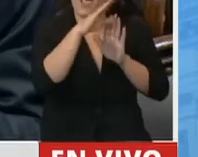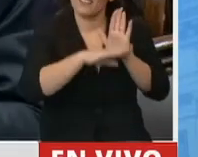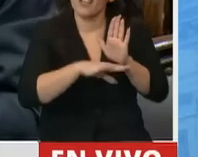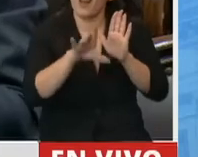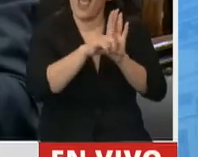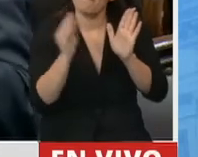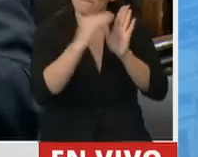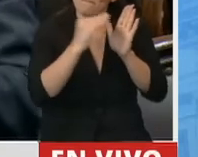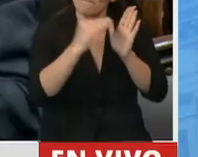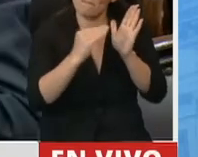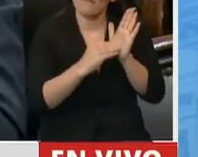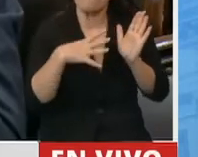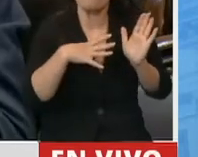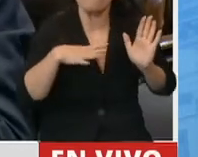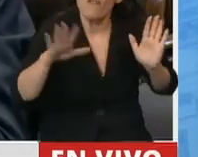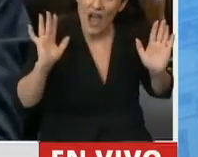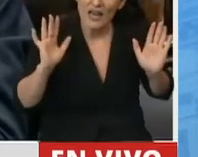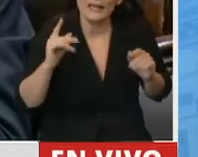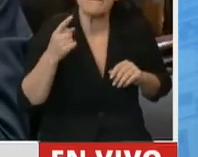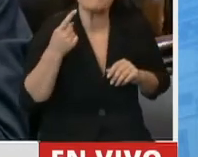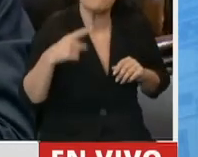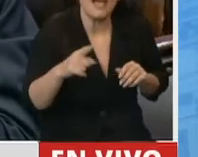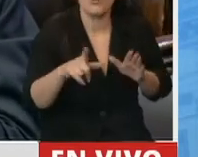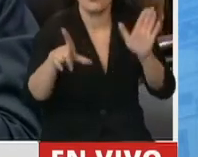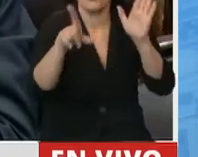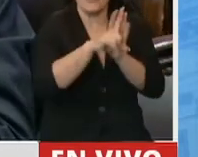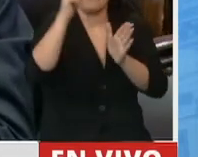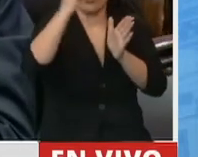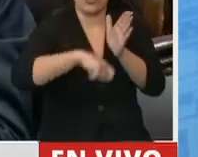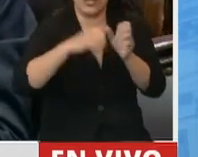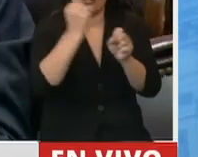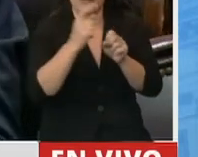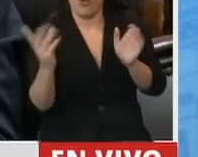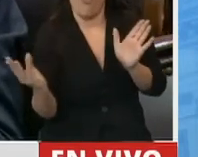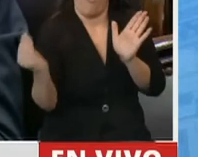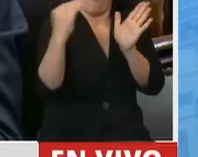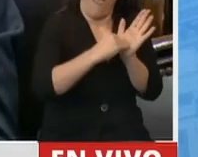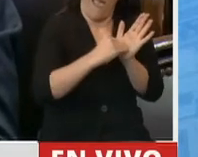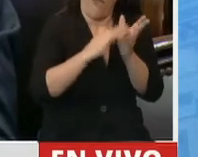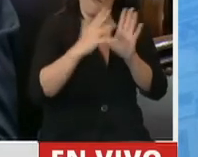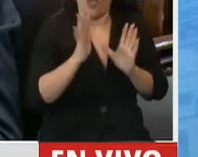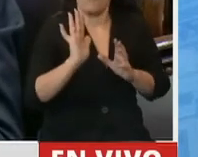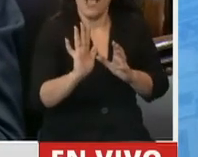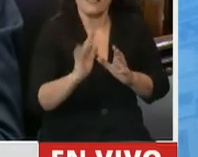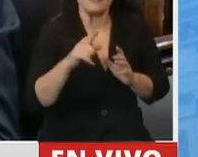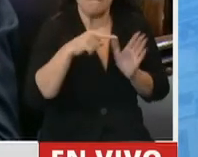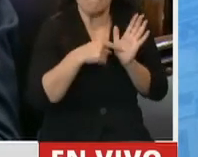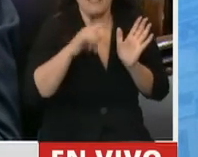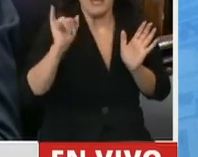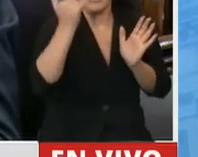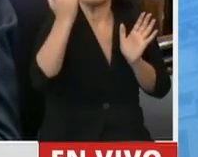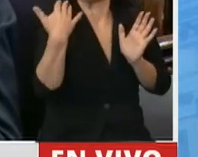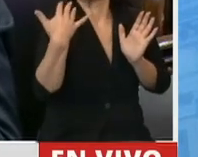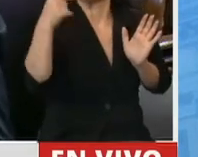ley, pero que esta modalidad que estamos incorporando en la ley de contratos de trabajos es la mejor ley posible que hoy